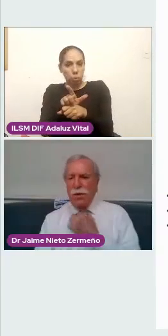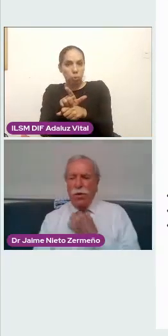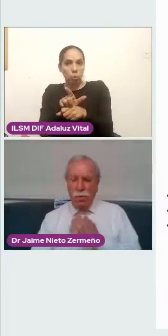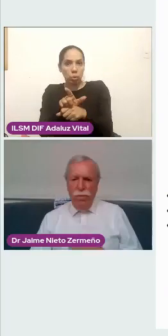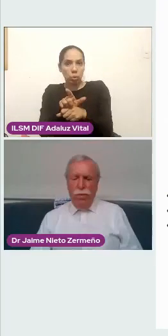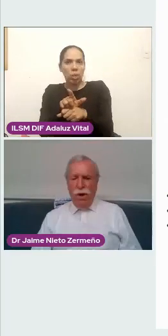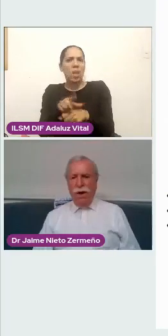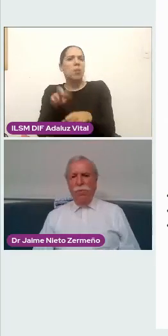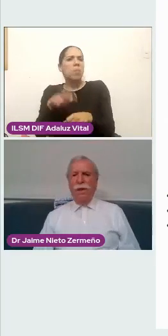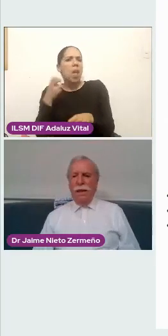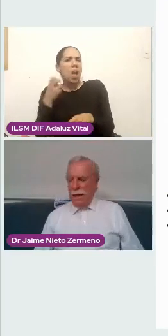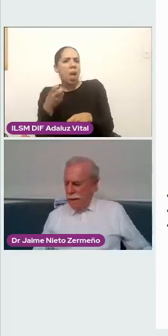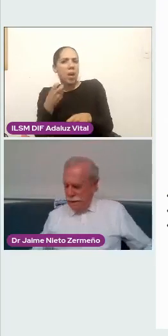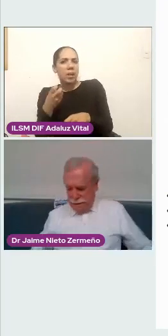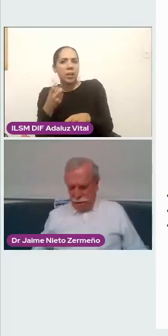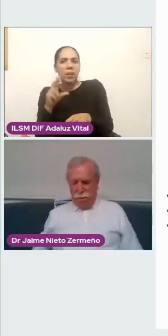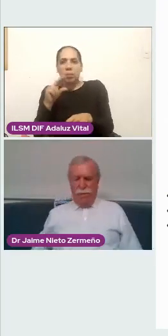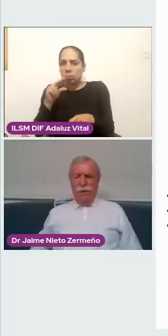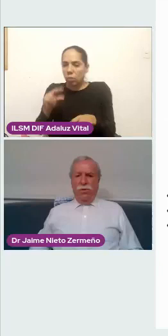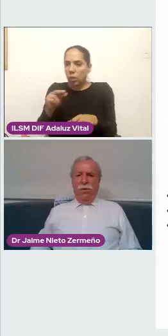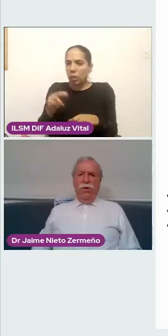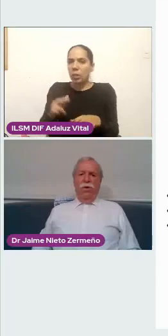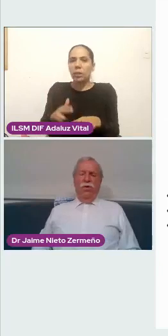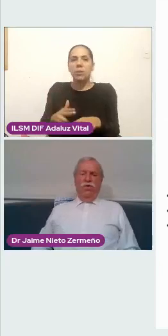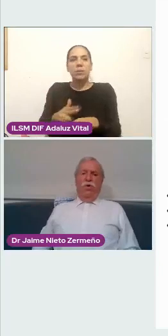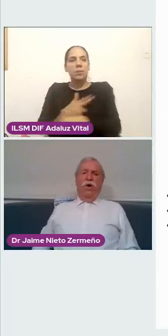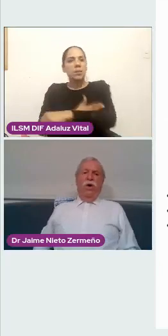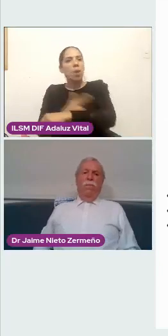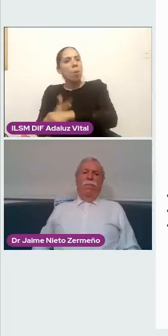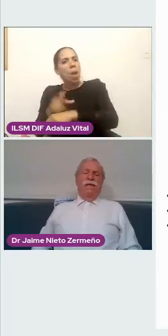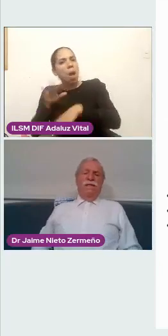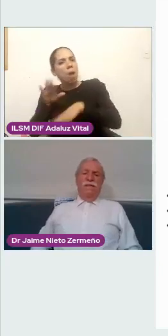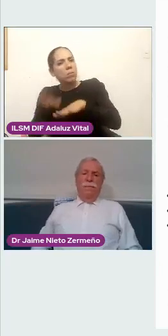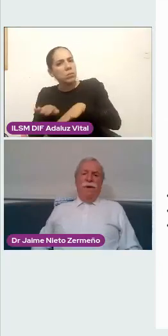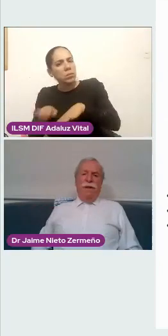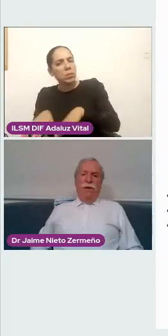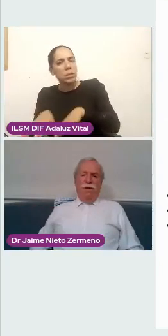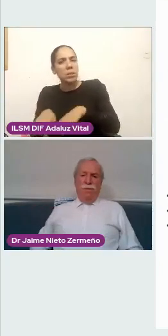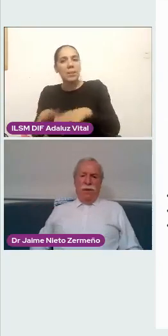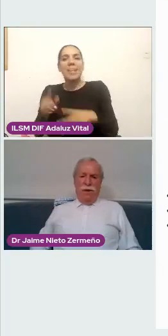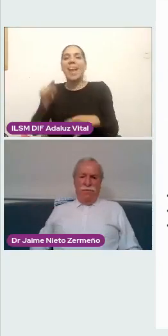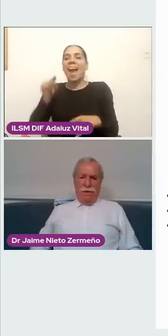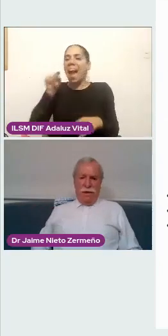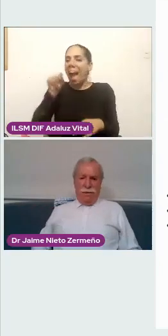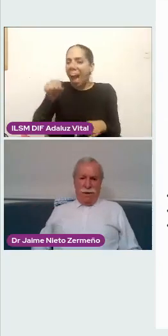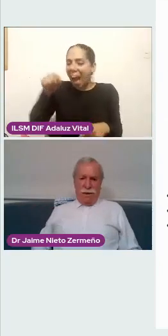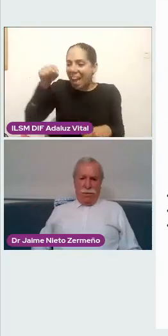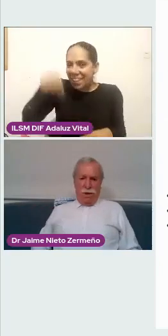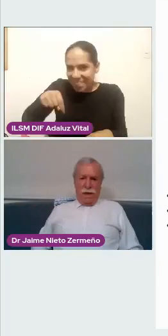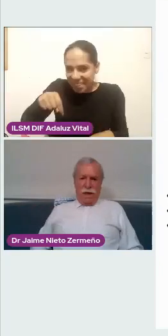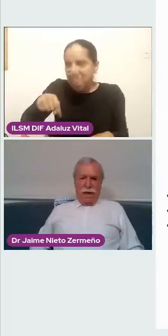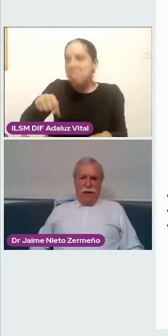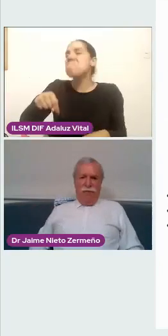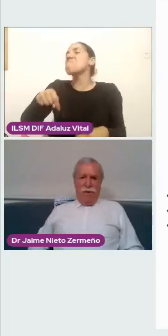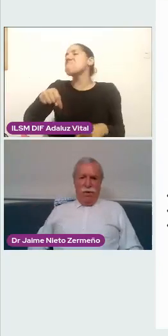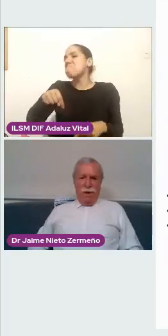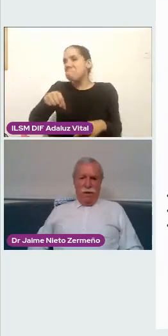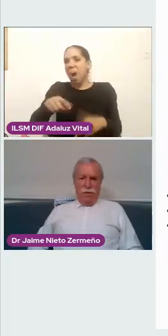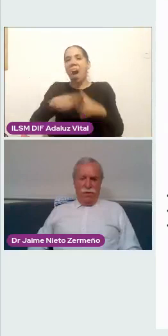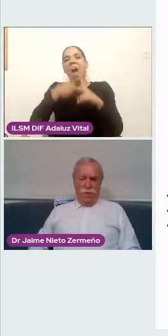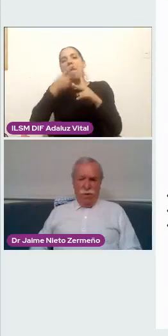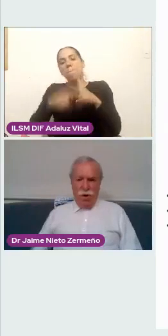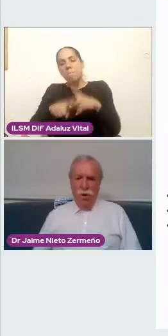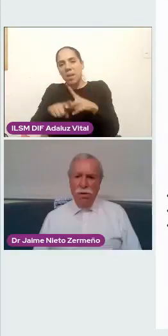social, con muy poca humildad, les lo comento, surgió precisamente en el Hospital Infantil de México. Aquí fue